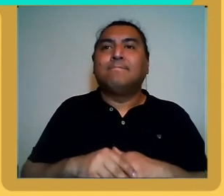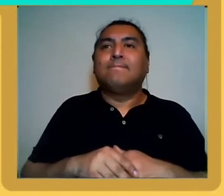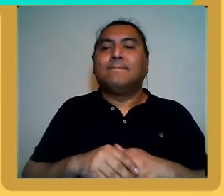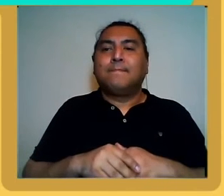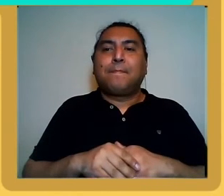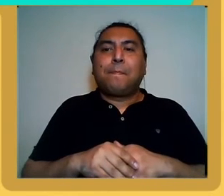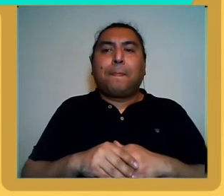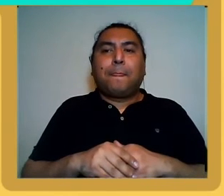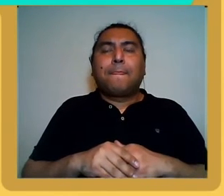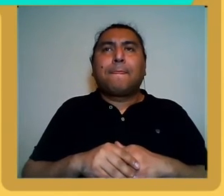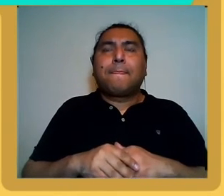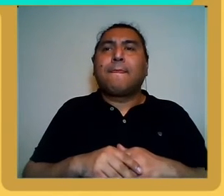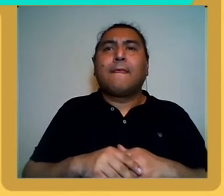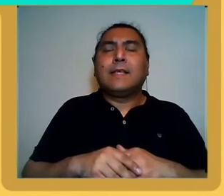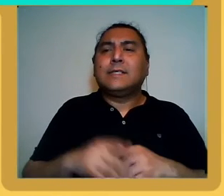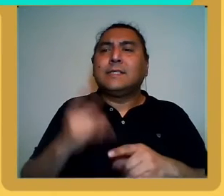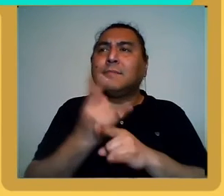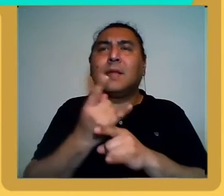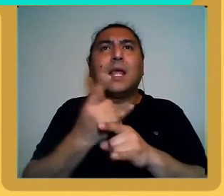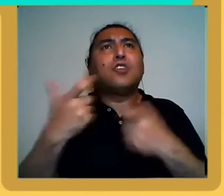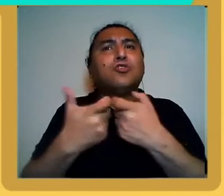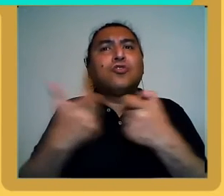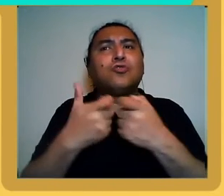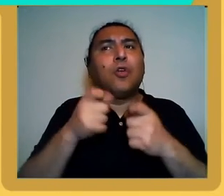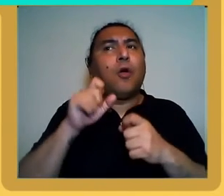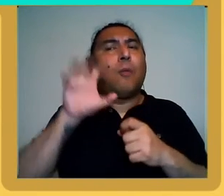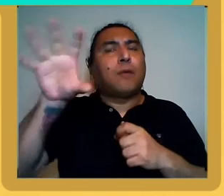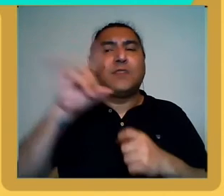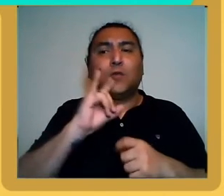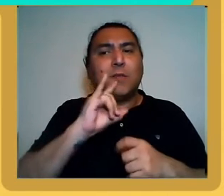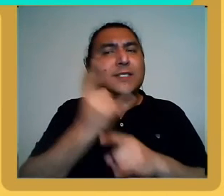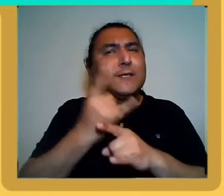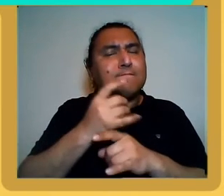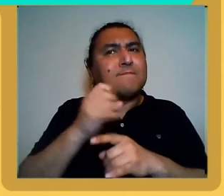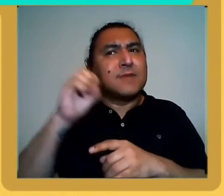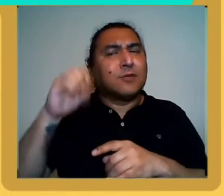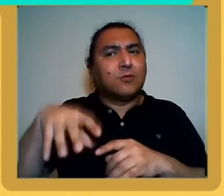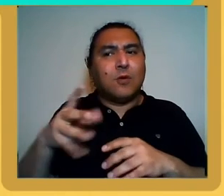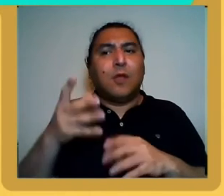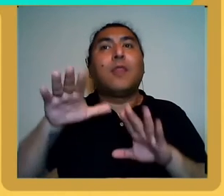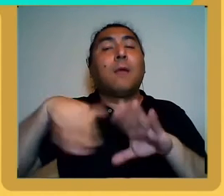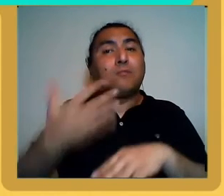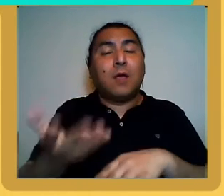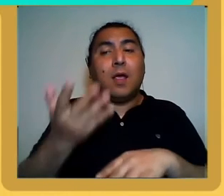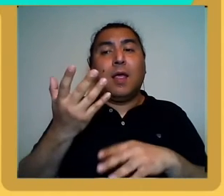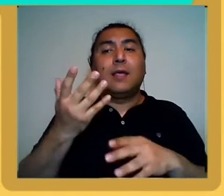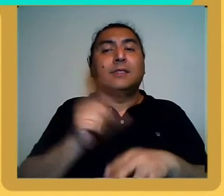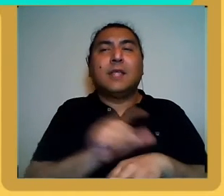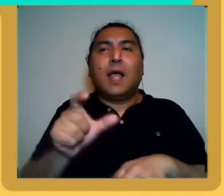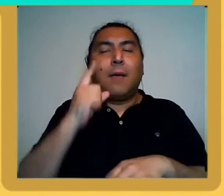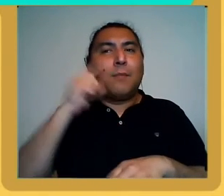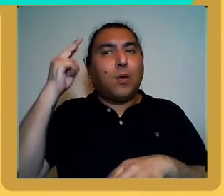y siempre en los socios Tucumán estuvo presente, luego vino la década del 70, donde Tucumán